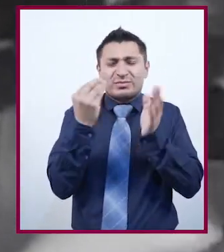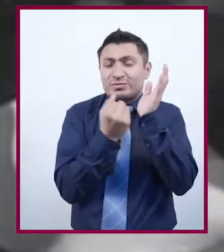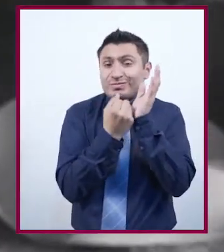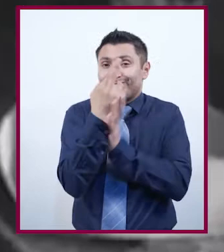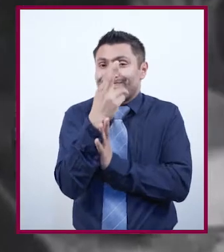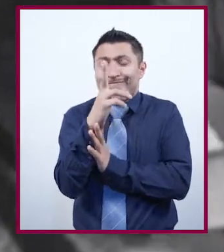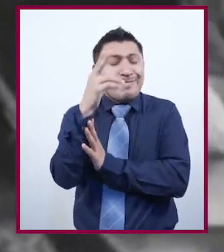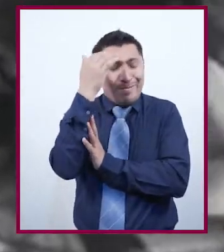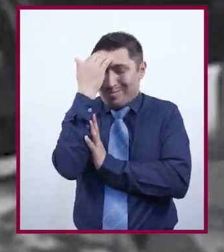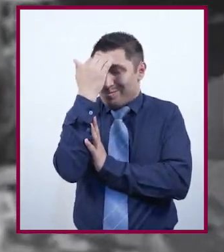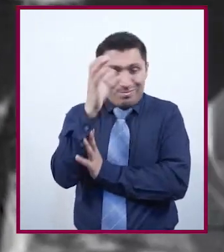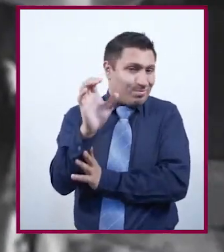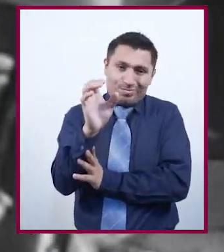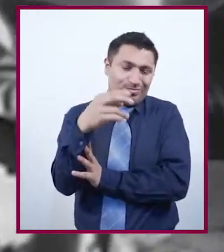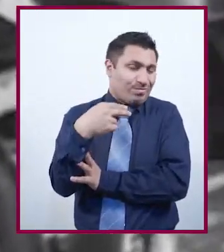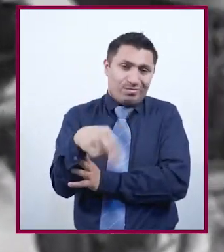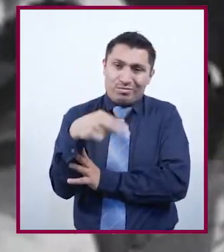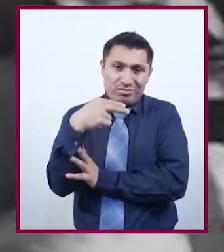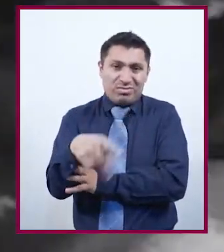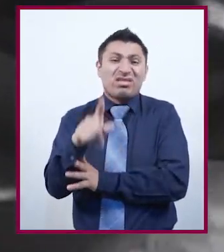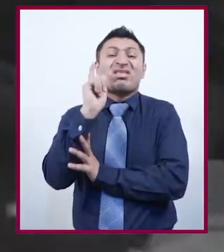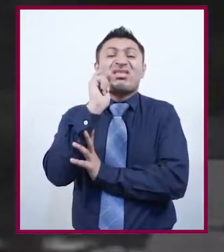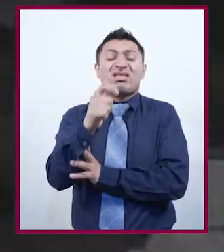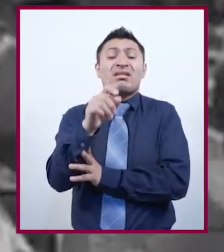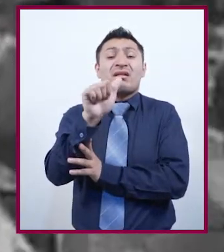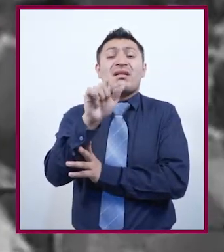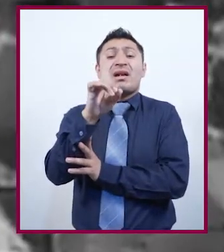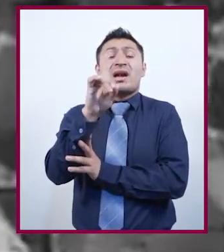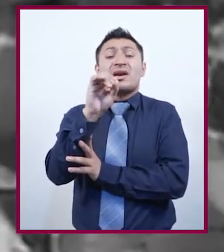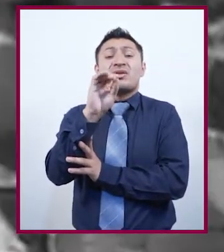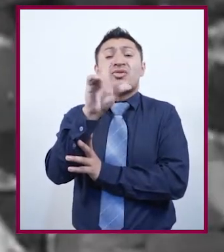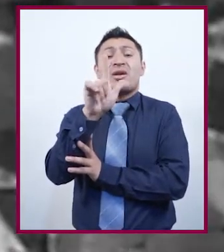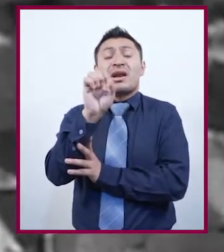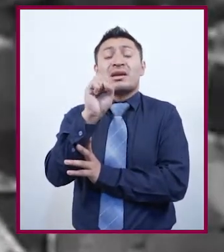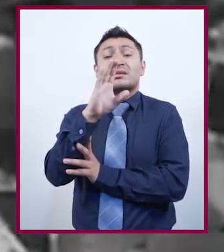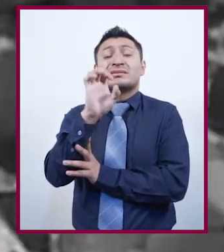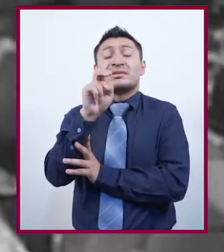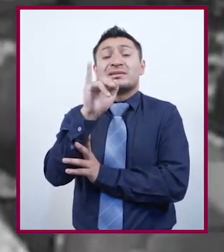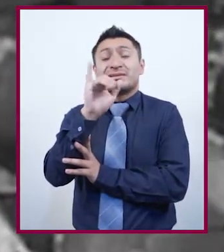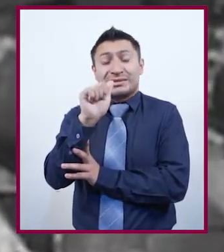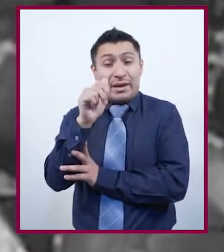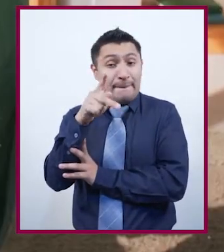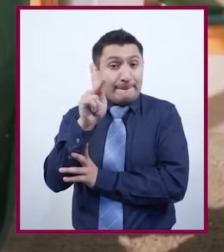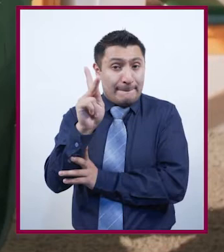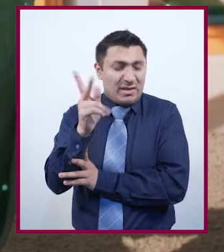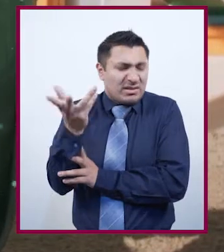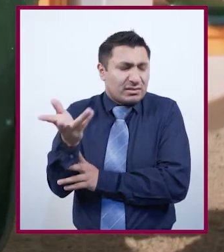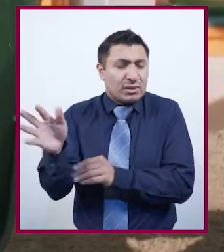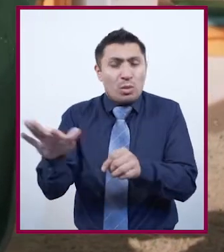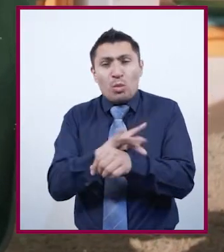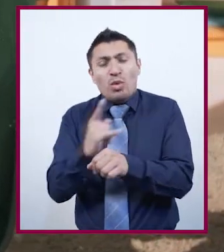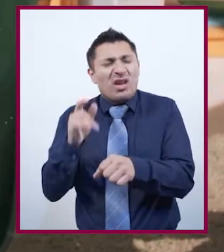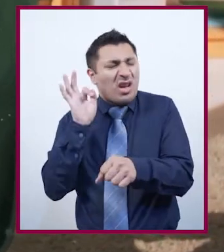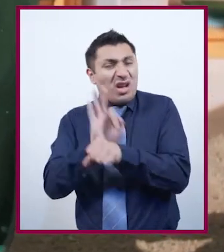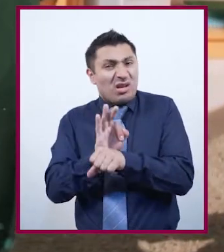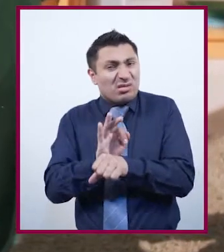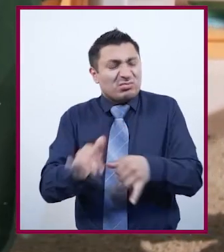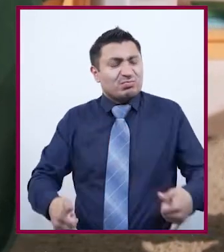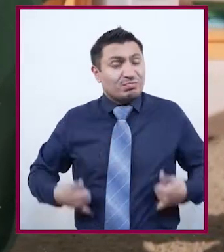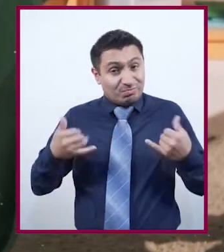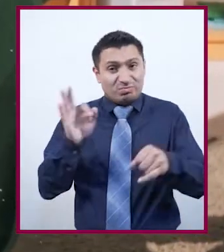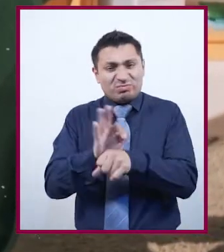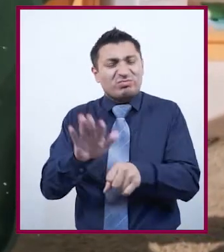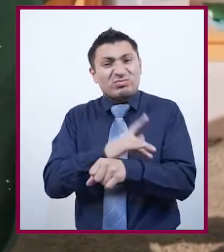Seguramente que la gran mayoría no conoció ni por su nombre qué era eso de adolescencia. Pero insisto, ¿por qué